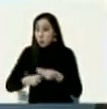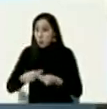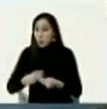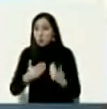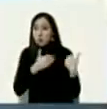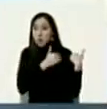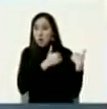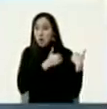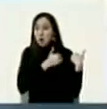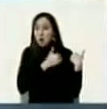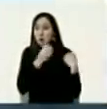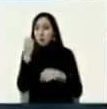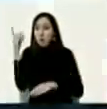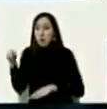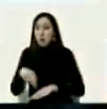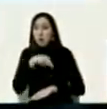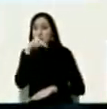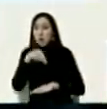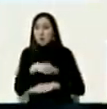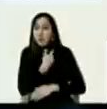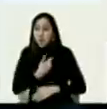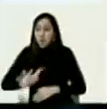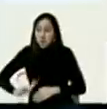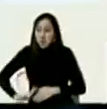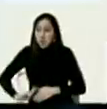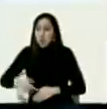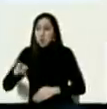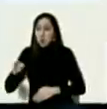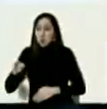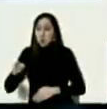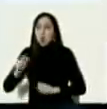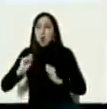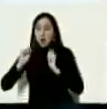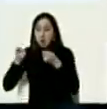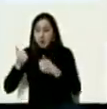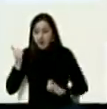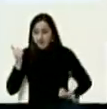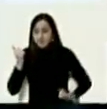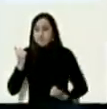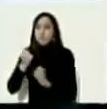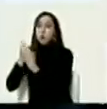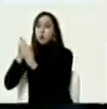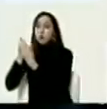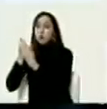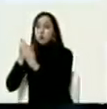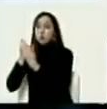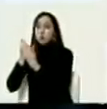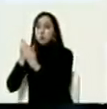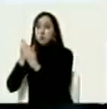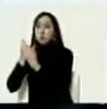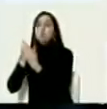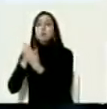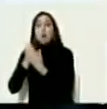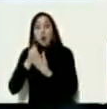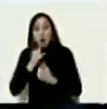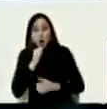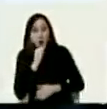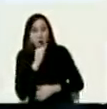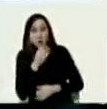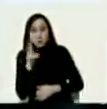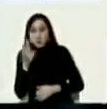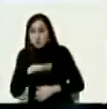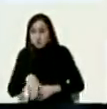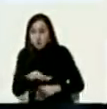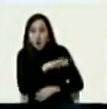presidente de la asamblea nacional tiene todo el apoyo para que le demos buenas noticias a Venezuela